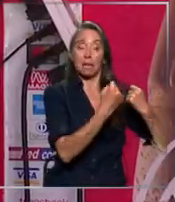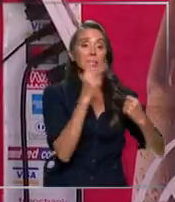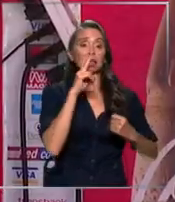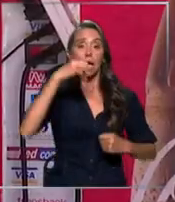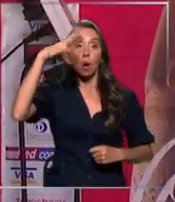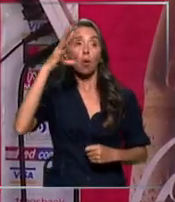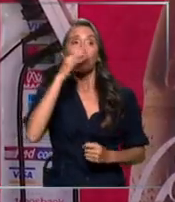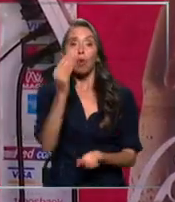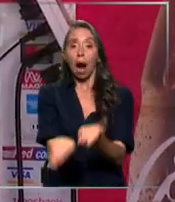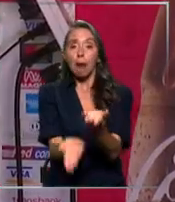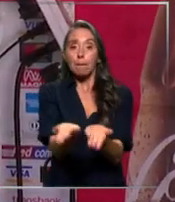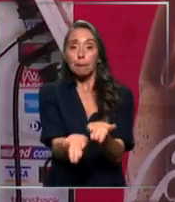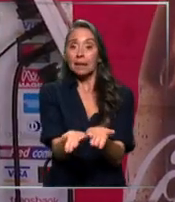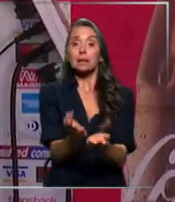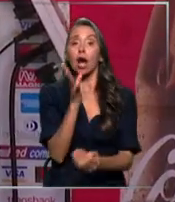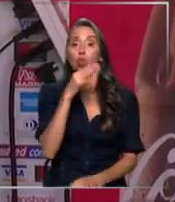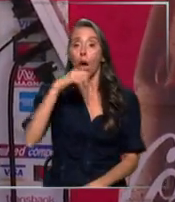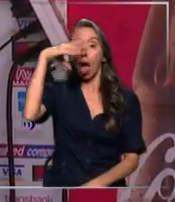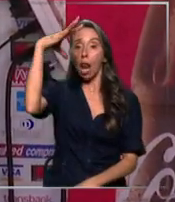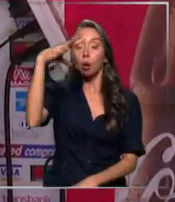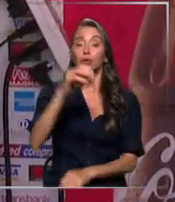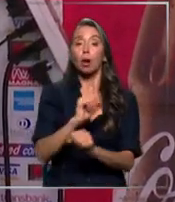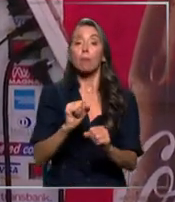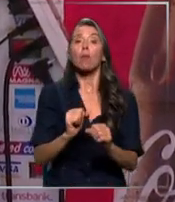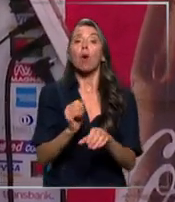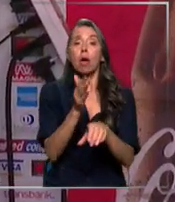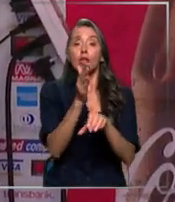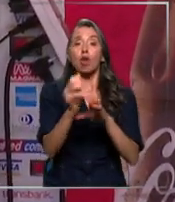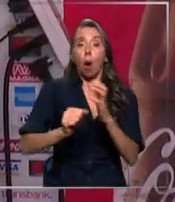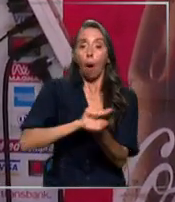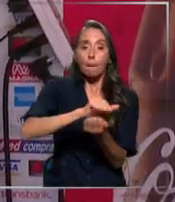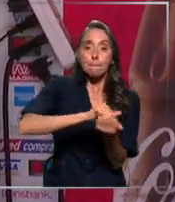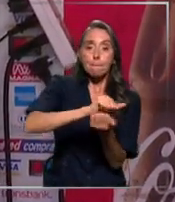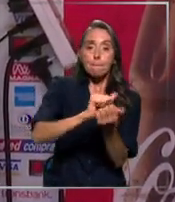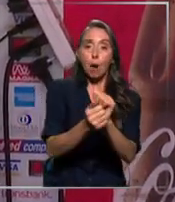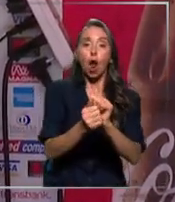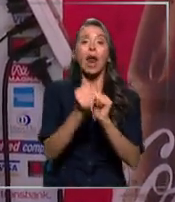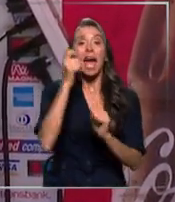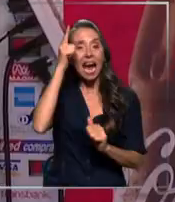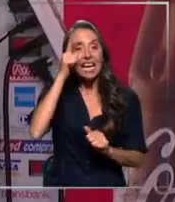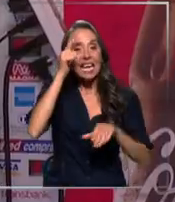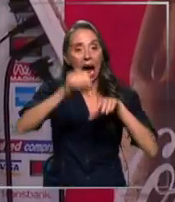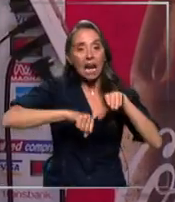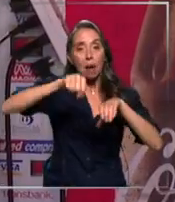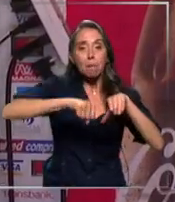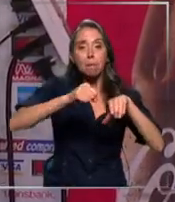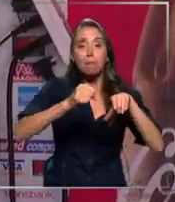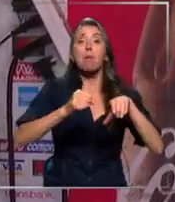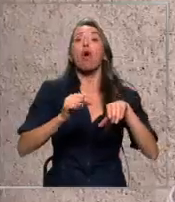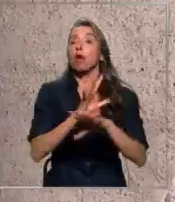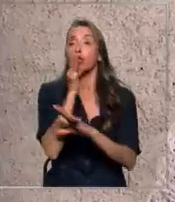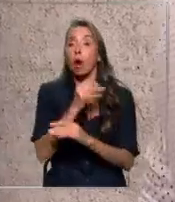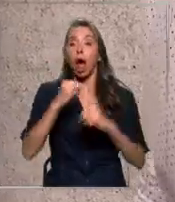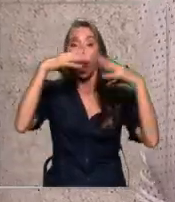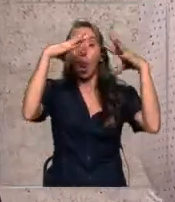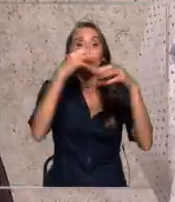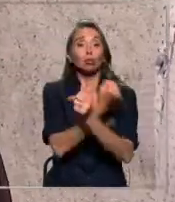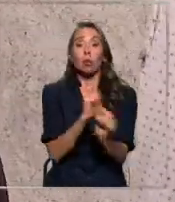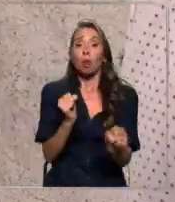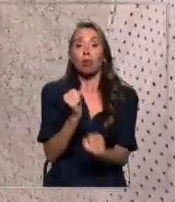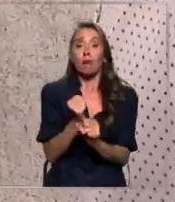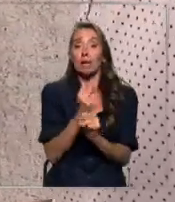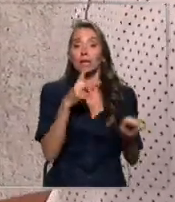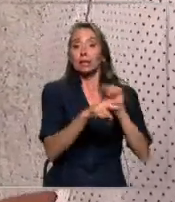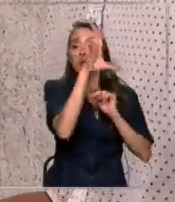tengo romana, no tengo luz. No puedo moler, no puedo hacer nada. Y nada. Si sin luz no hacerlo, podemos trabajar. A mí, por